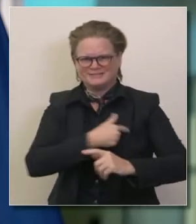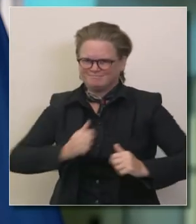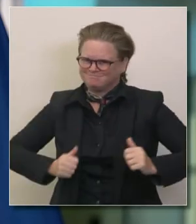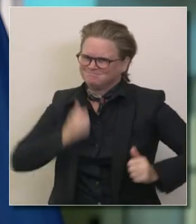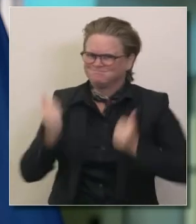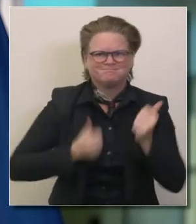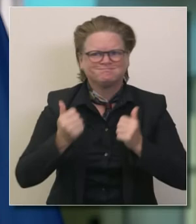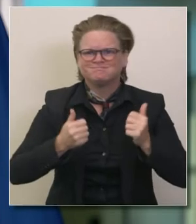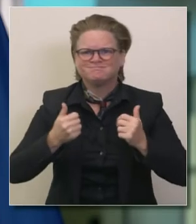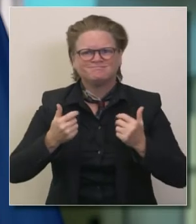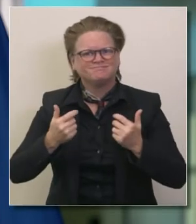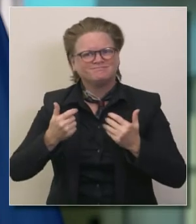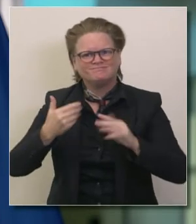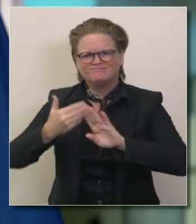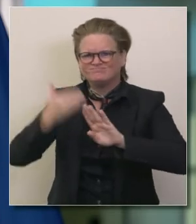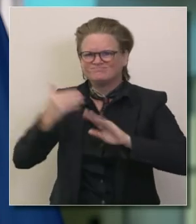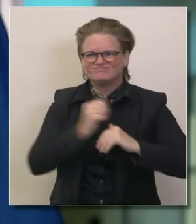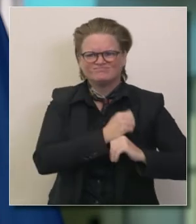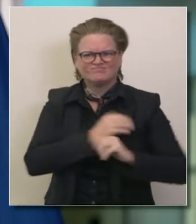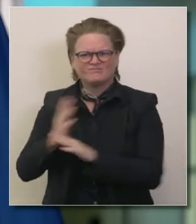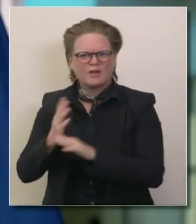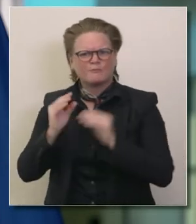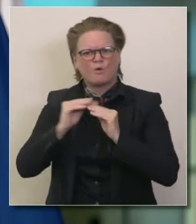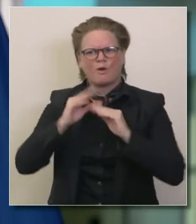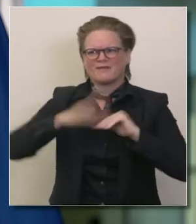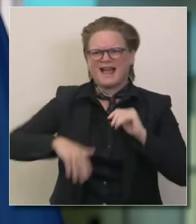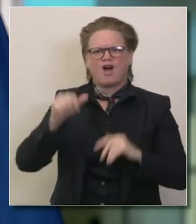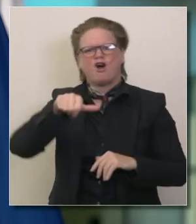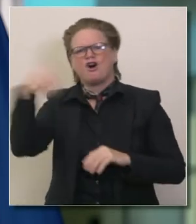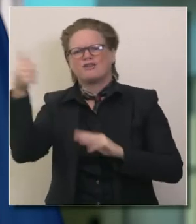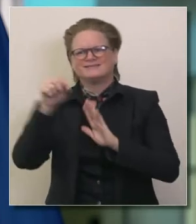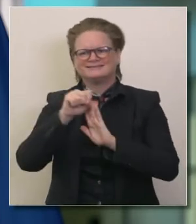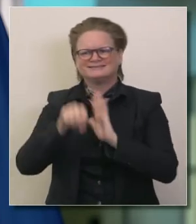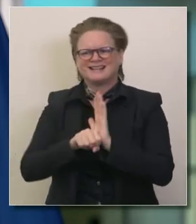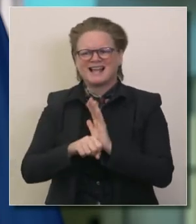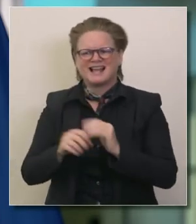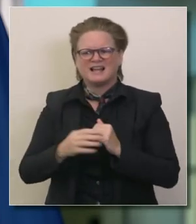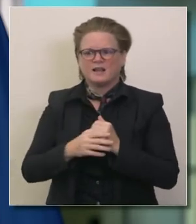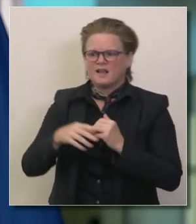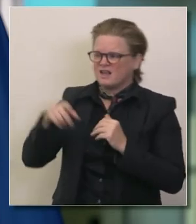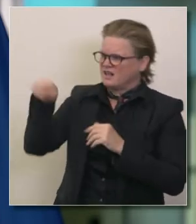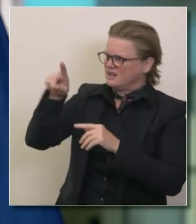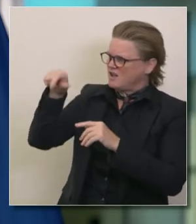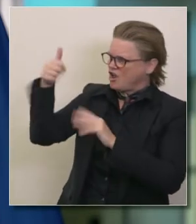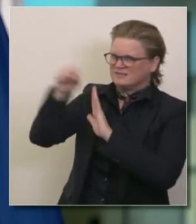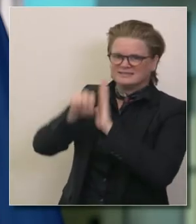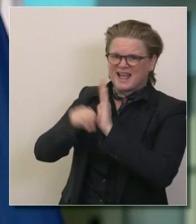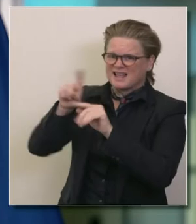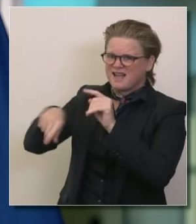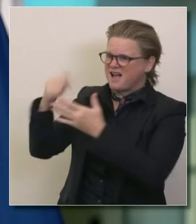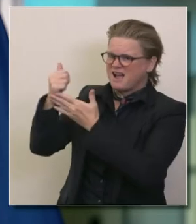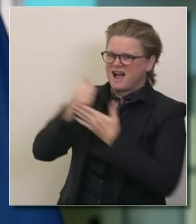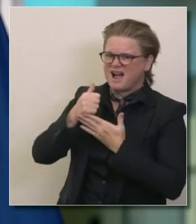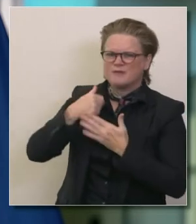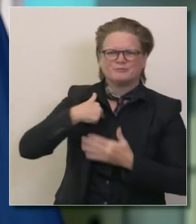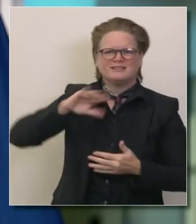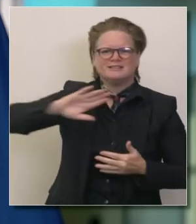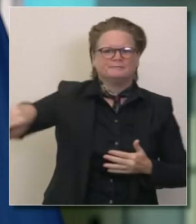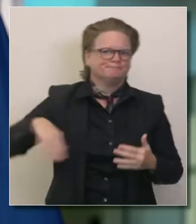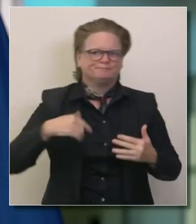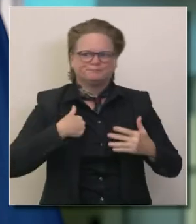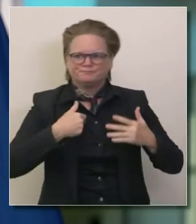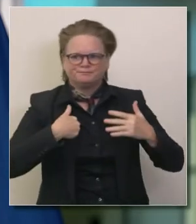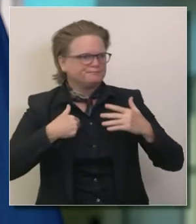las cuales tomamos esta medida astuta y firme en el estado buscando equipo y obteniendo equipo de protección